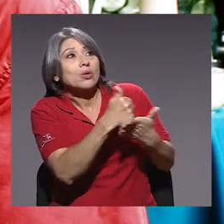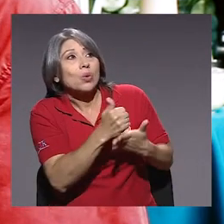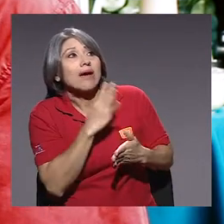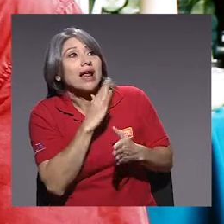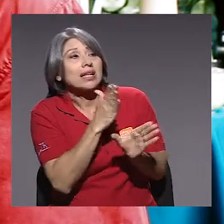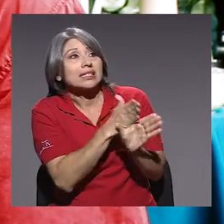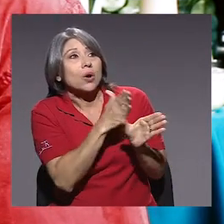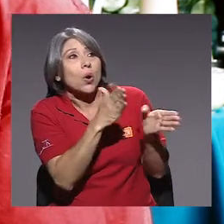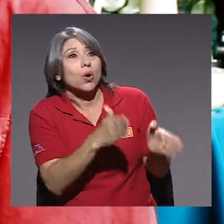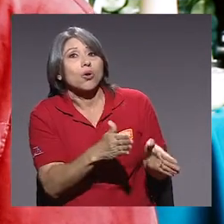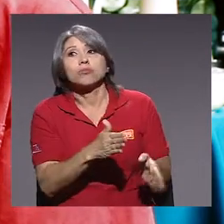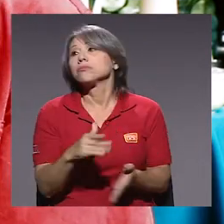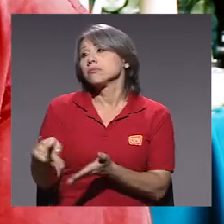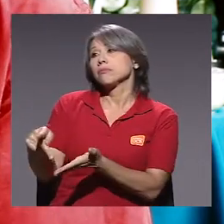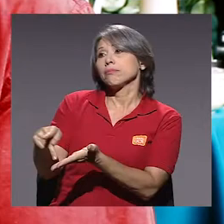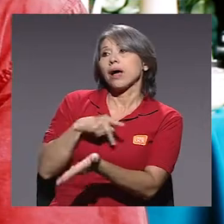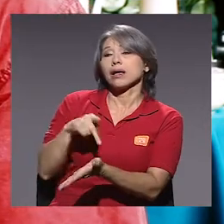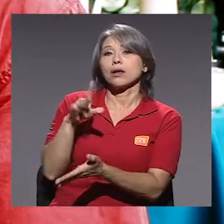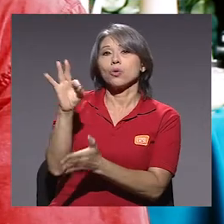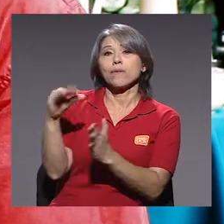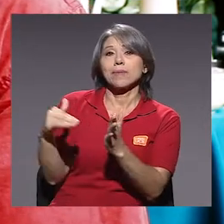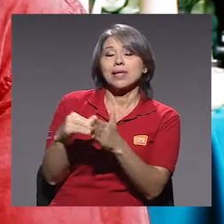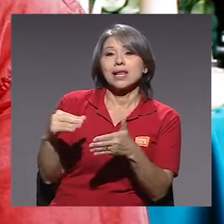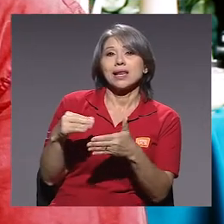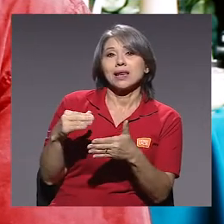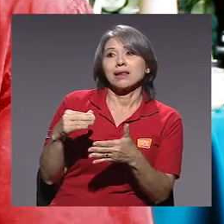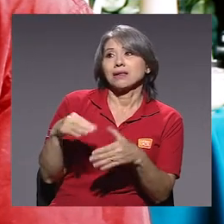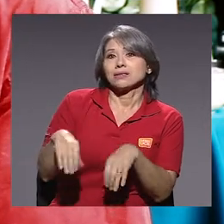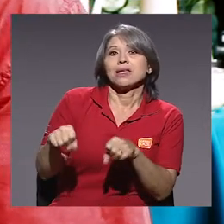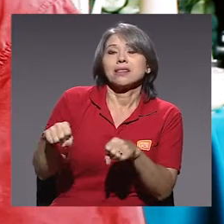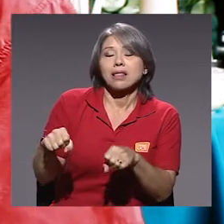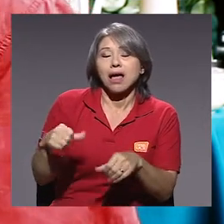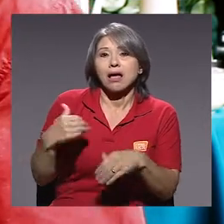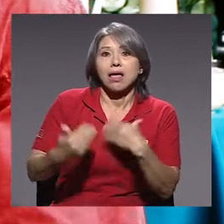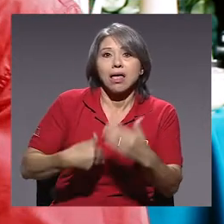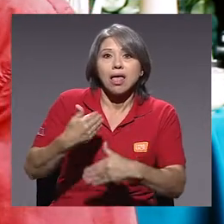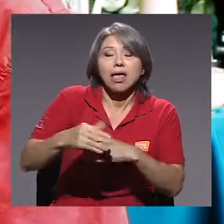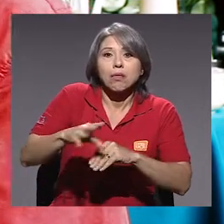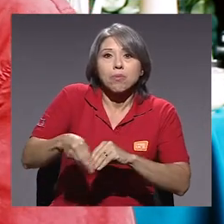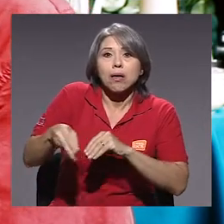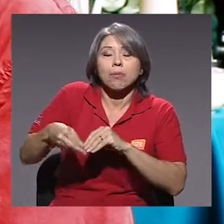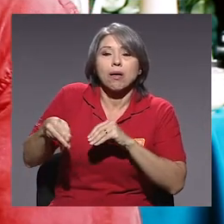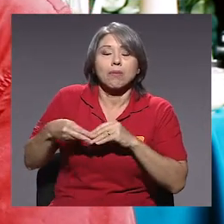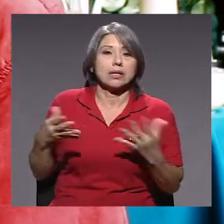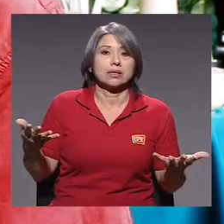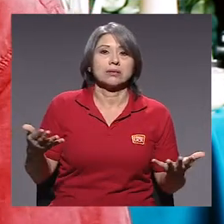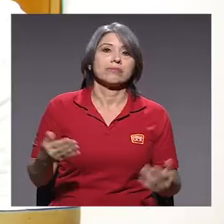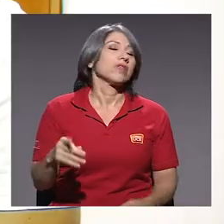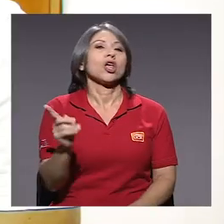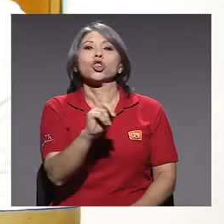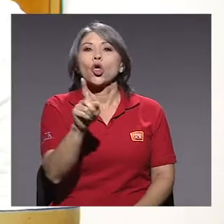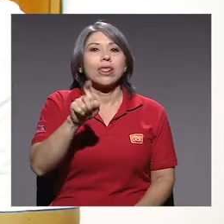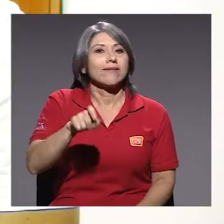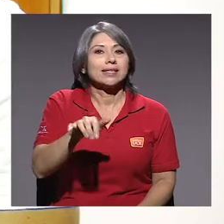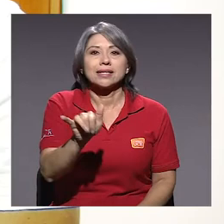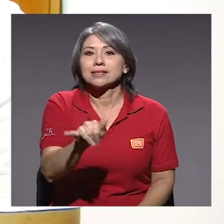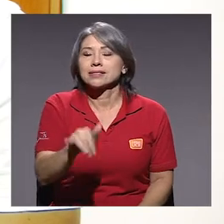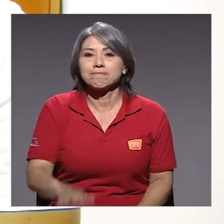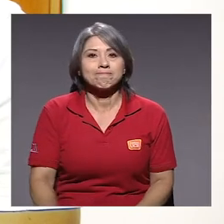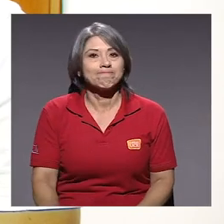me ayudaría a hablar con un psicólogo porque me van a decir, son nueve mil colones de la cita y ahí vamos sumando. No